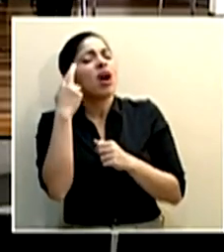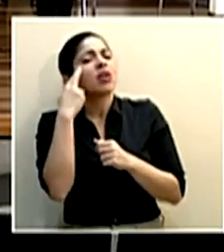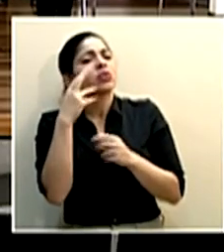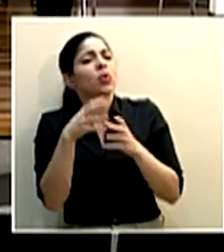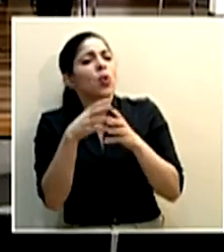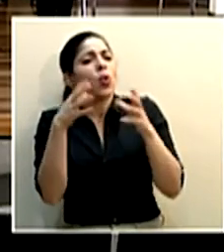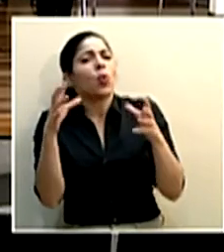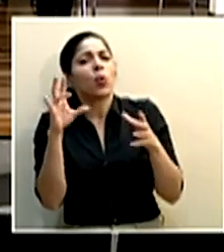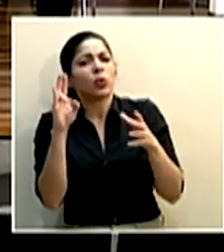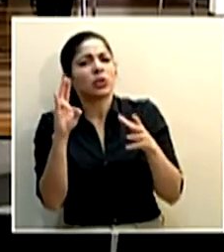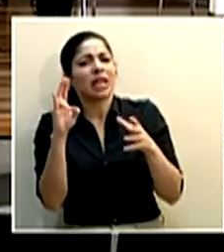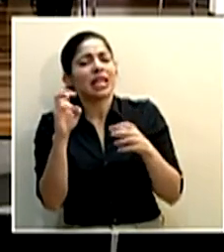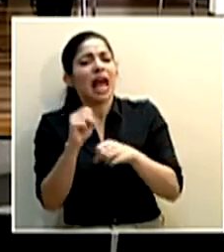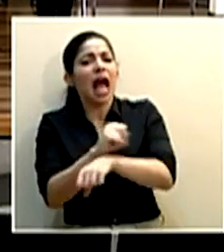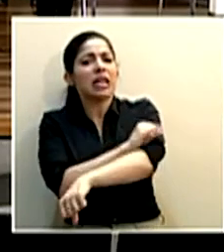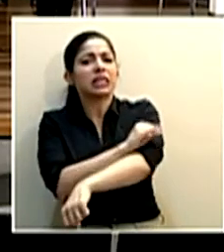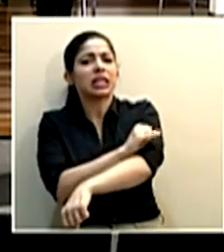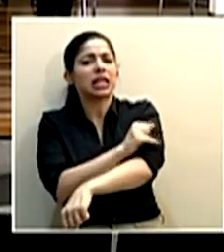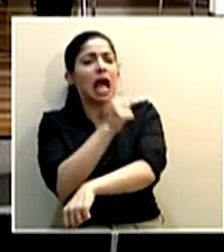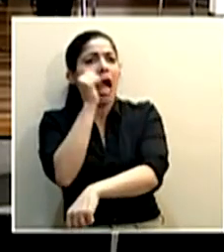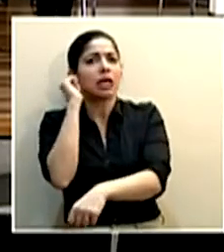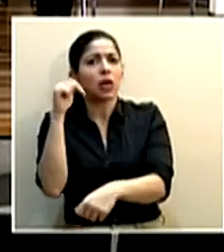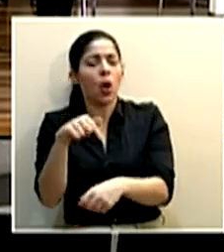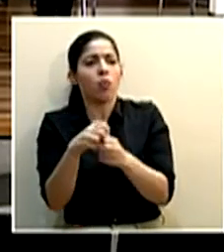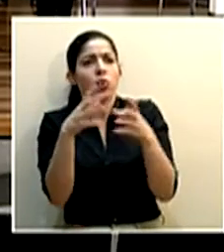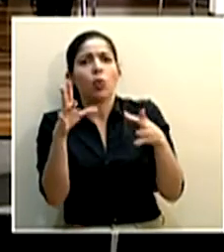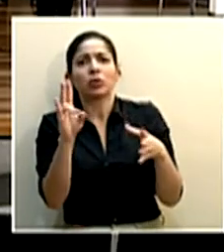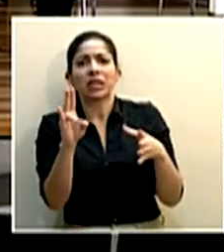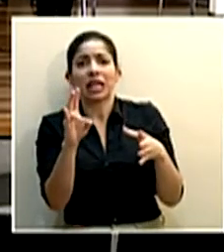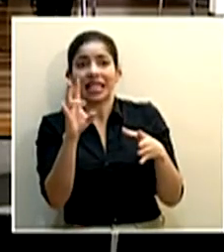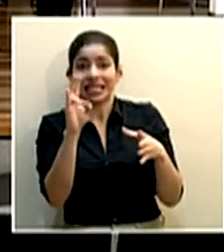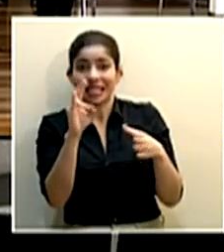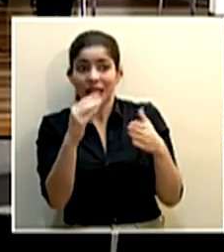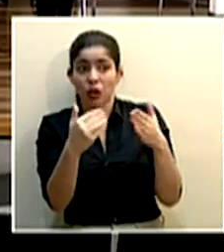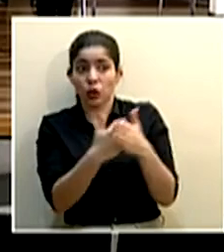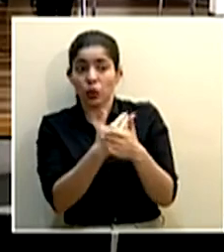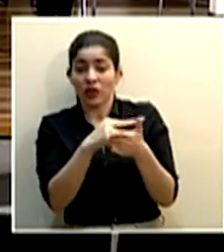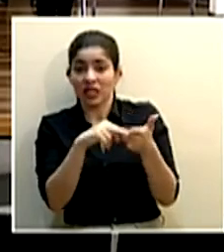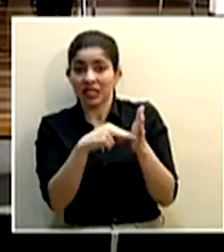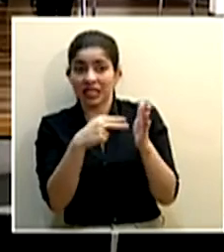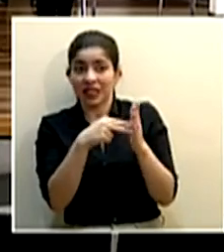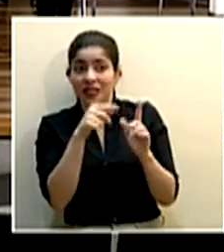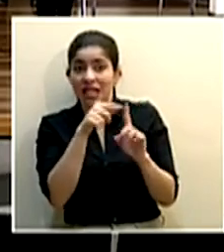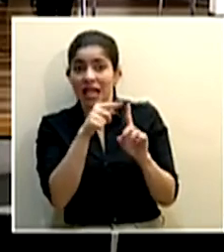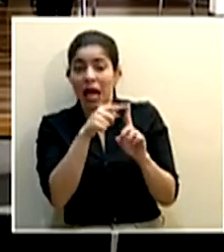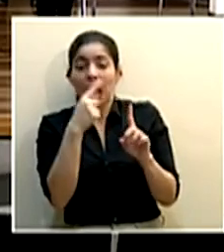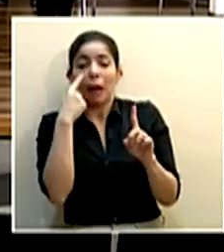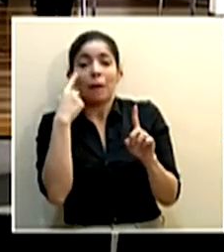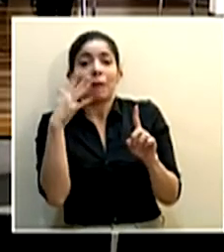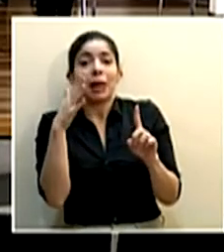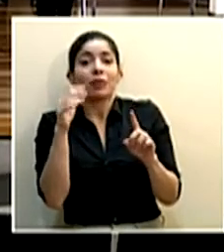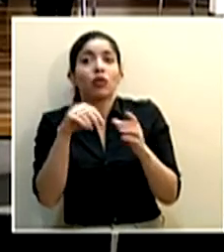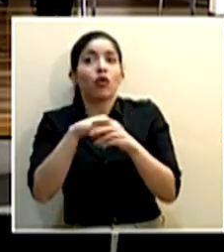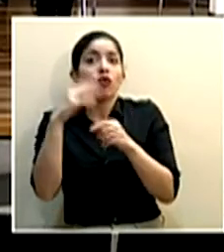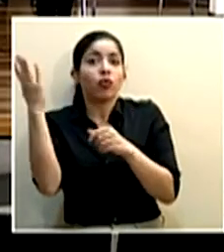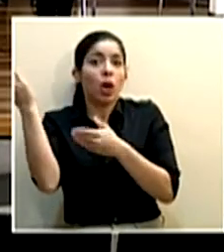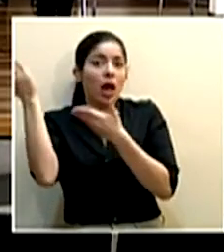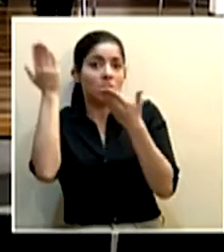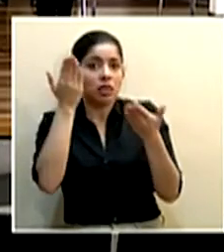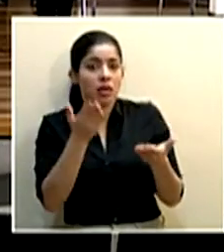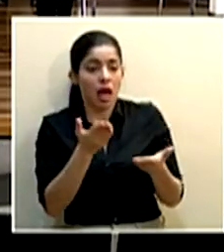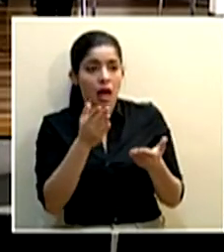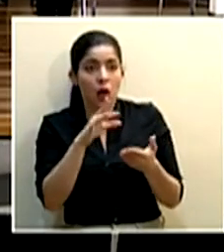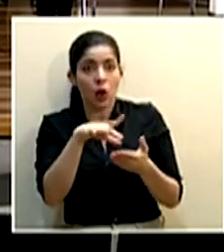de siete casos en acervir de ayer a hoy es cierto que los siete casos nuevos corresponden a casos aparentemente importados y que se